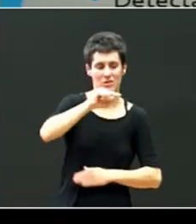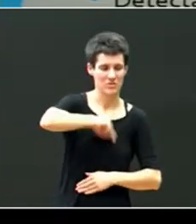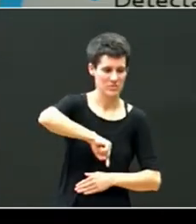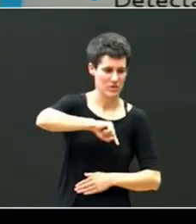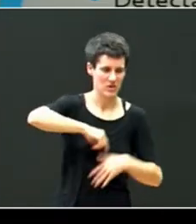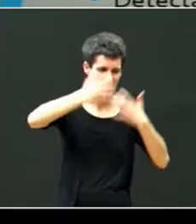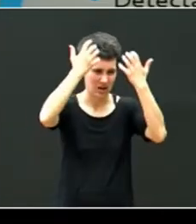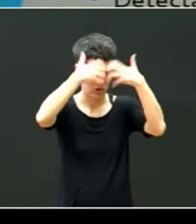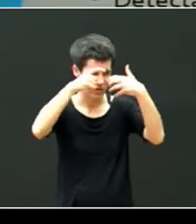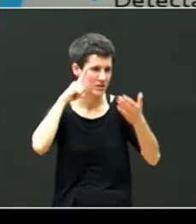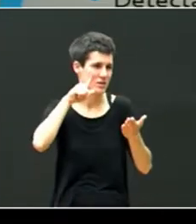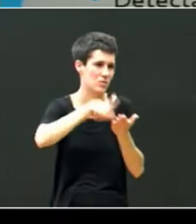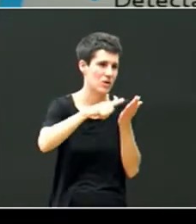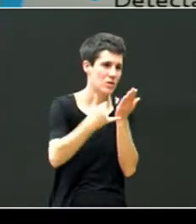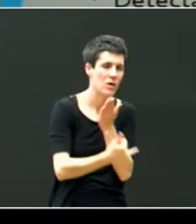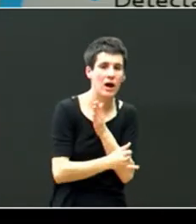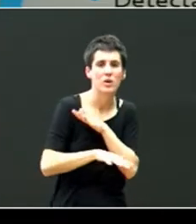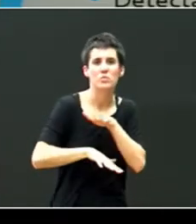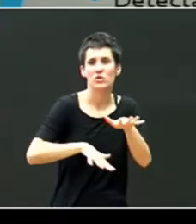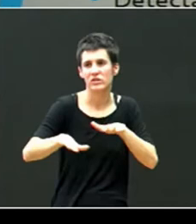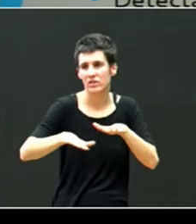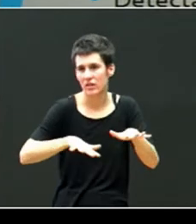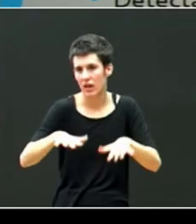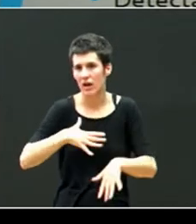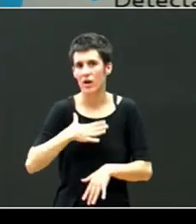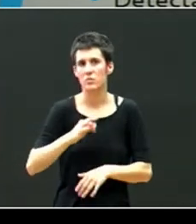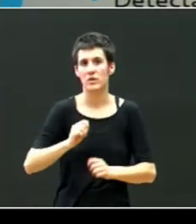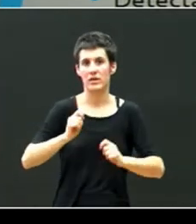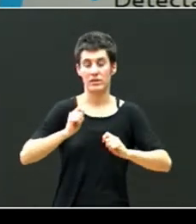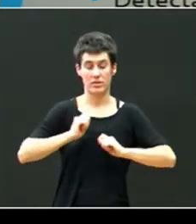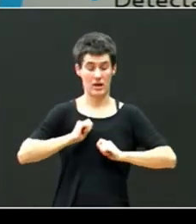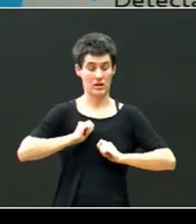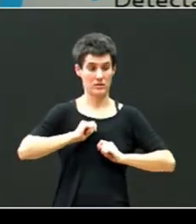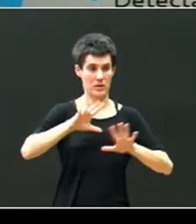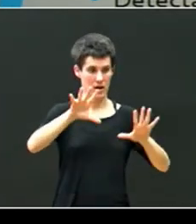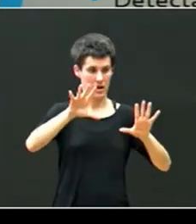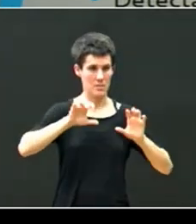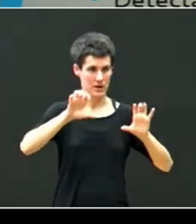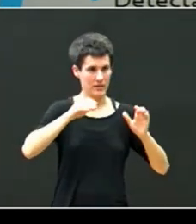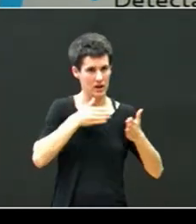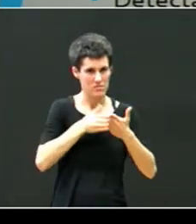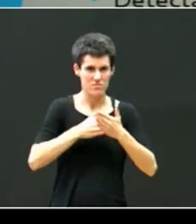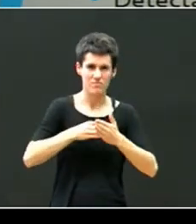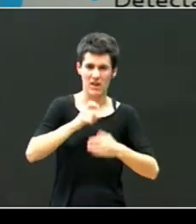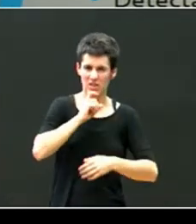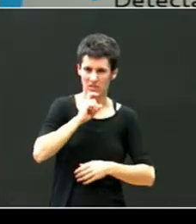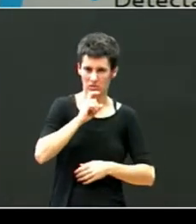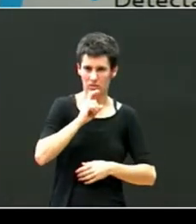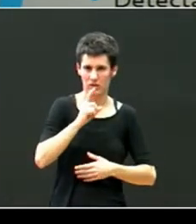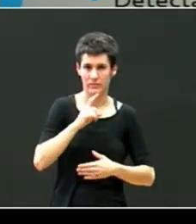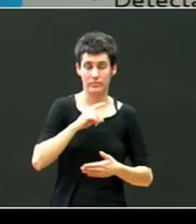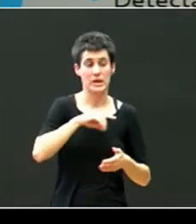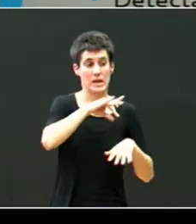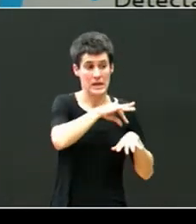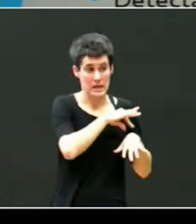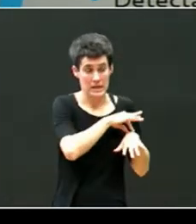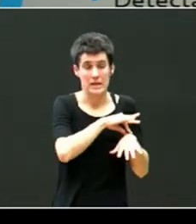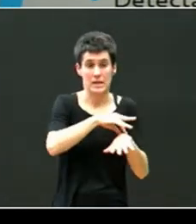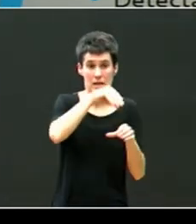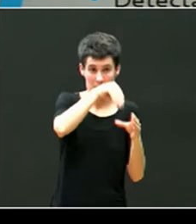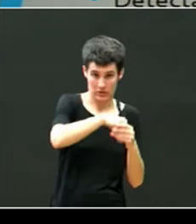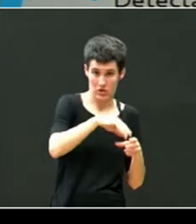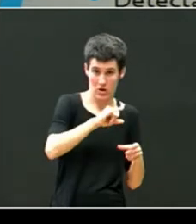lenguaje motricidad y pueden crear dificultades para el aprendizaje también en la guía está contemplado todo esto poder dar